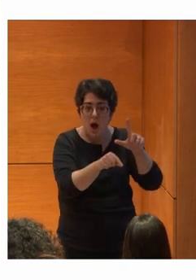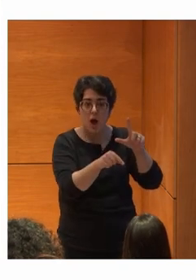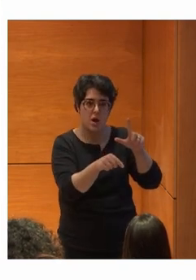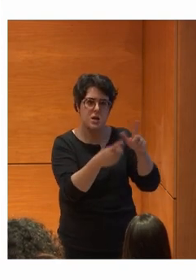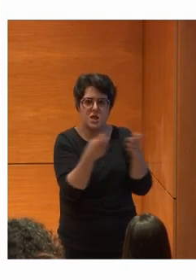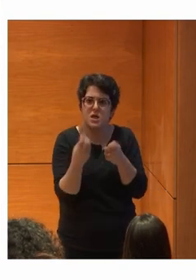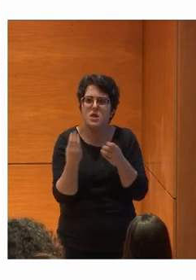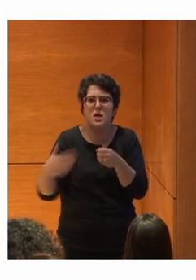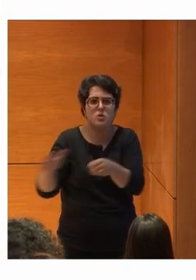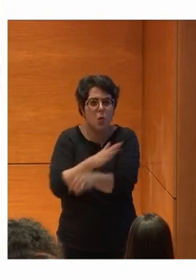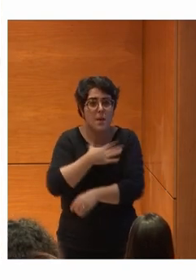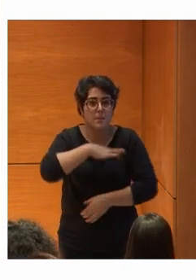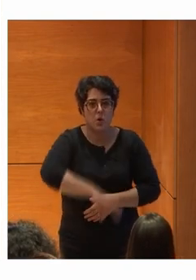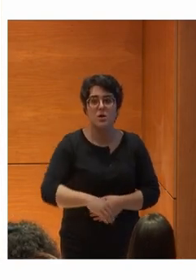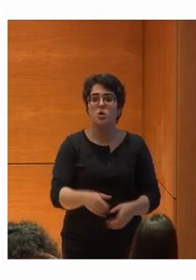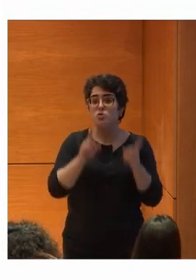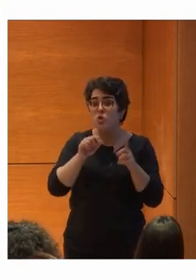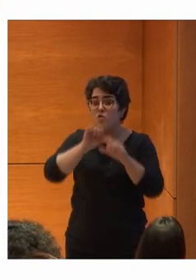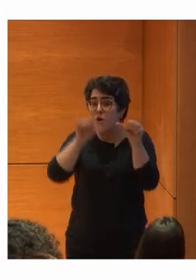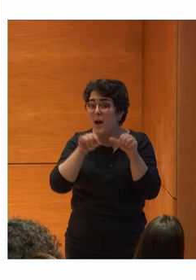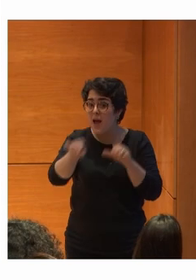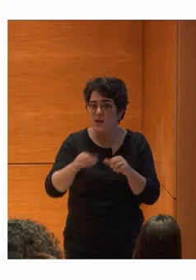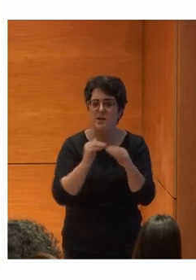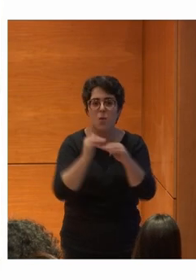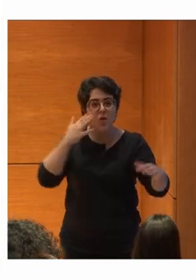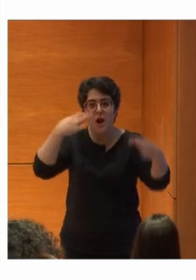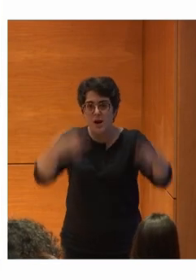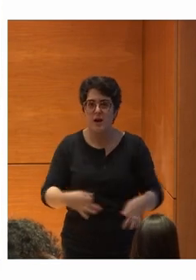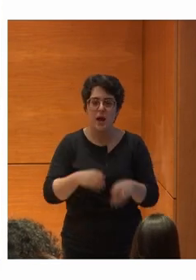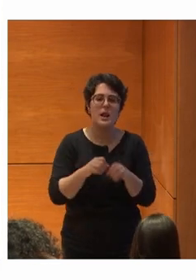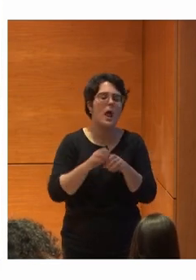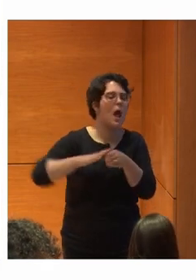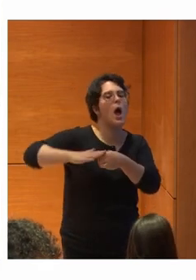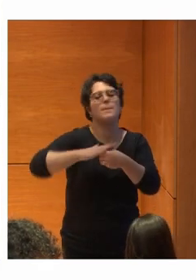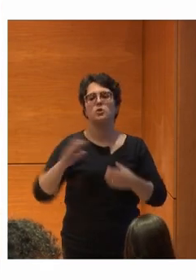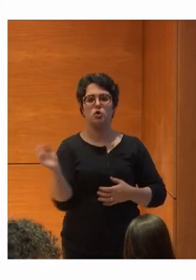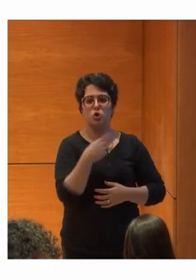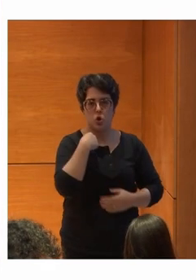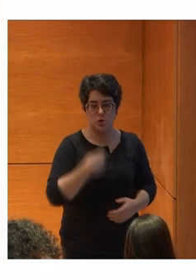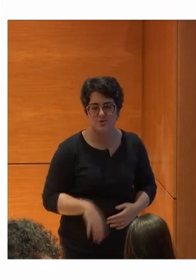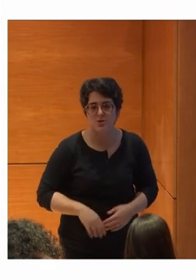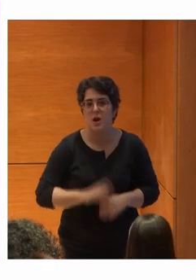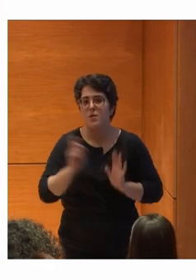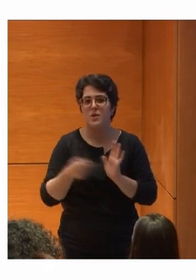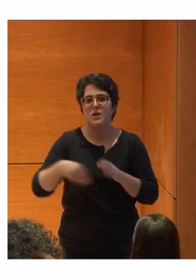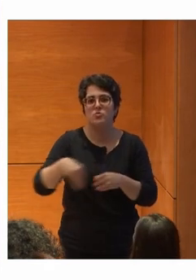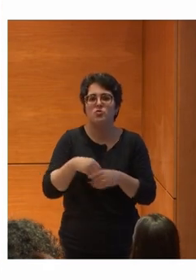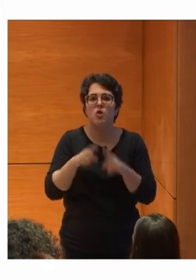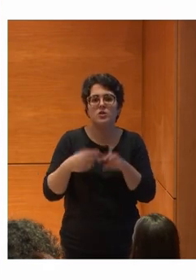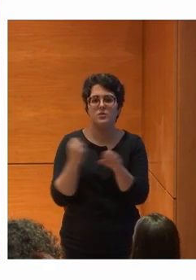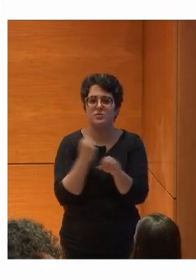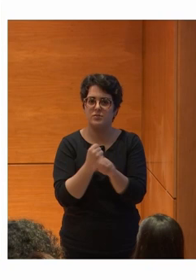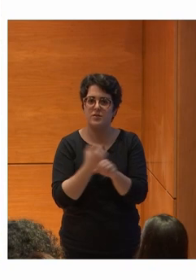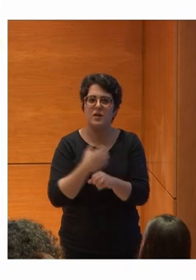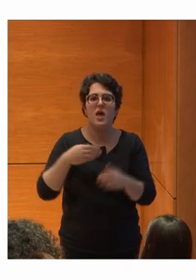Nuestras necesidades Solo así Se conseguirá Una igualdad real En todos los sentidos Plena Inclusión Está trabajando Para que esa